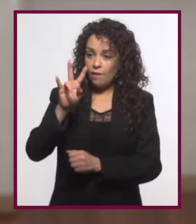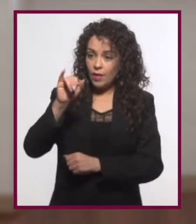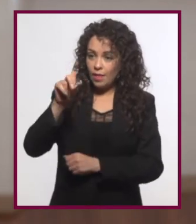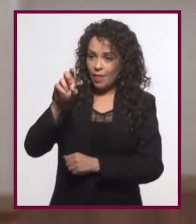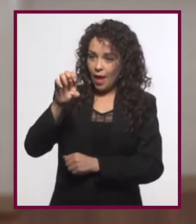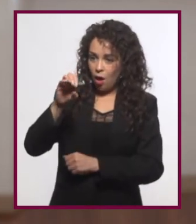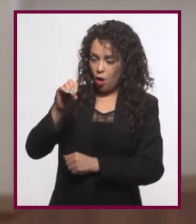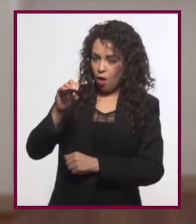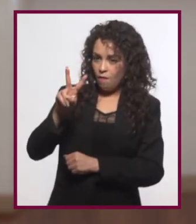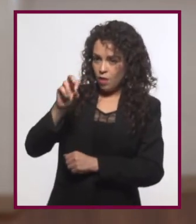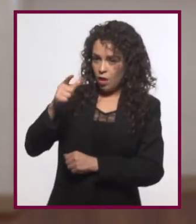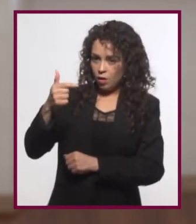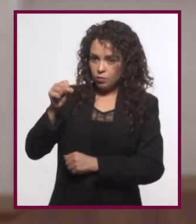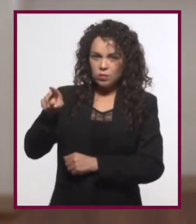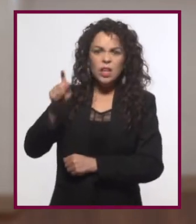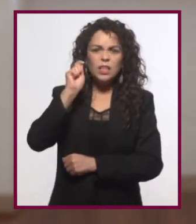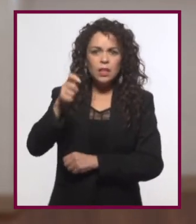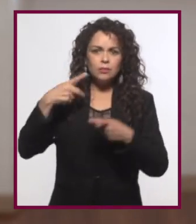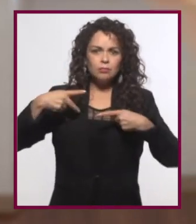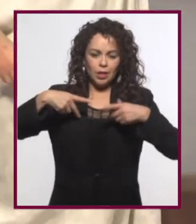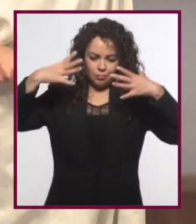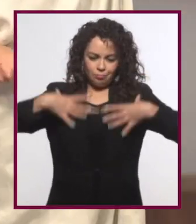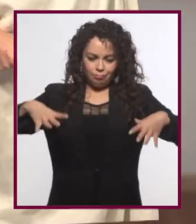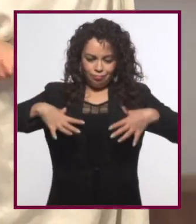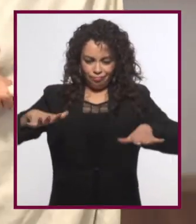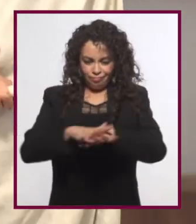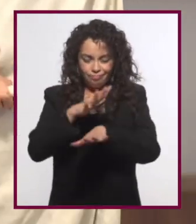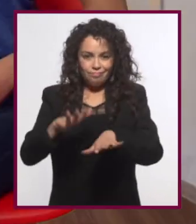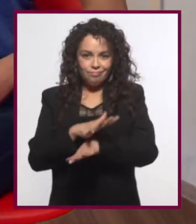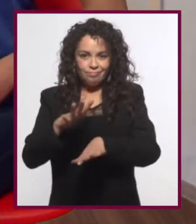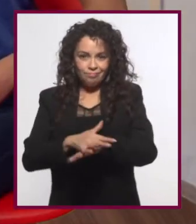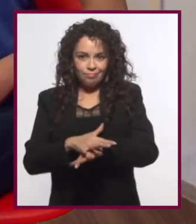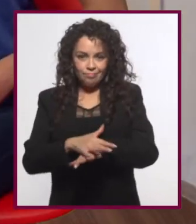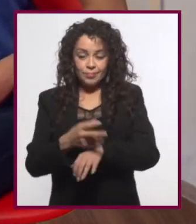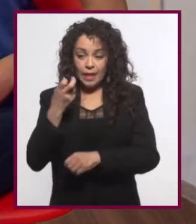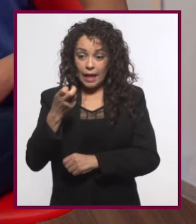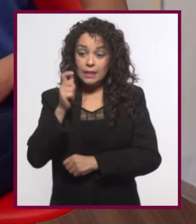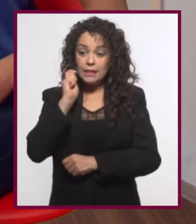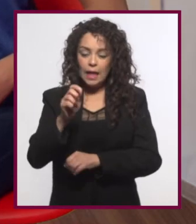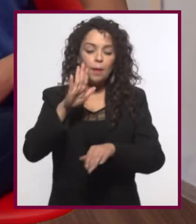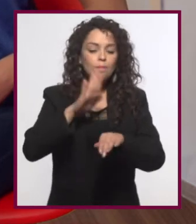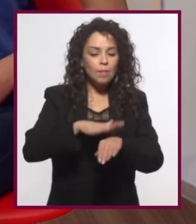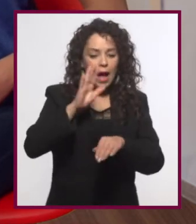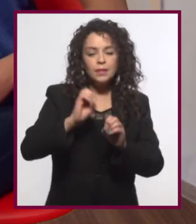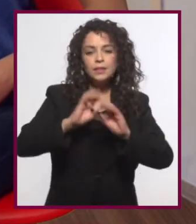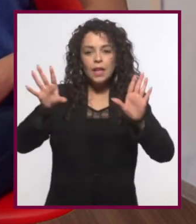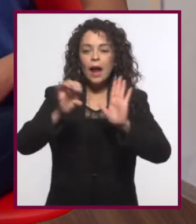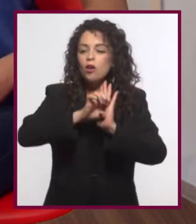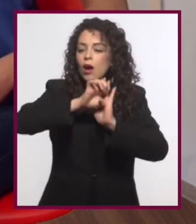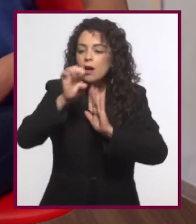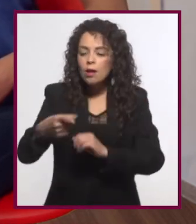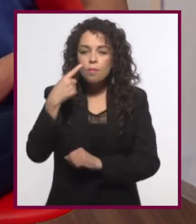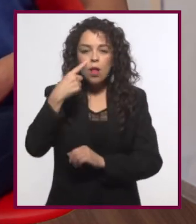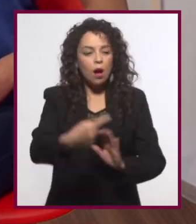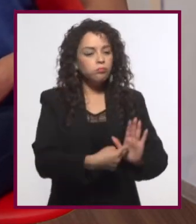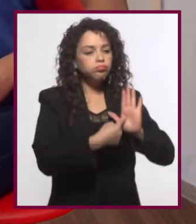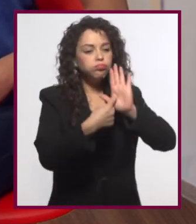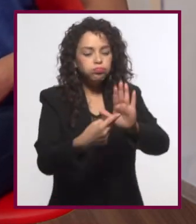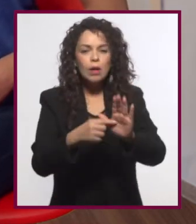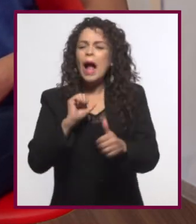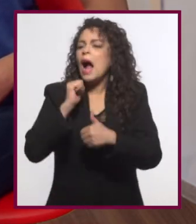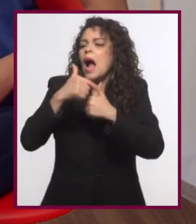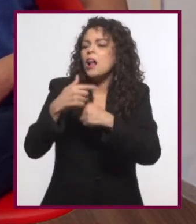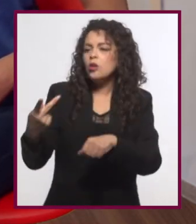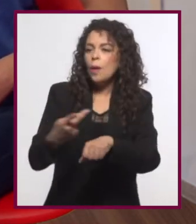conductores o bloggers generalmente se disfrazan. Esto les sirve para simplificar de mejor manera una situación